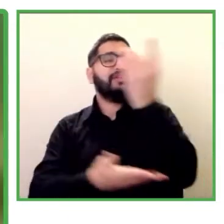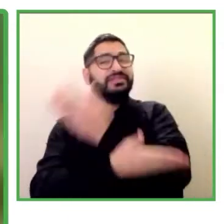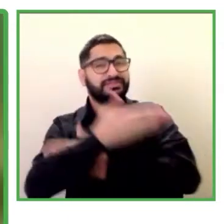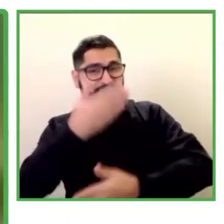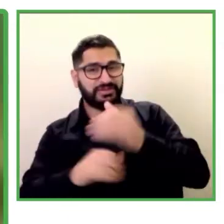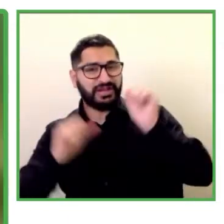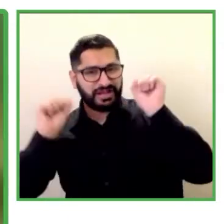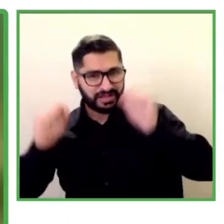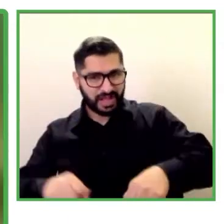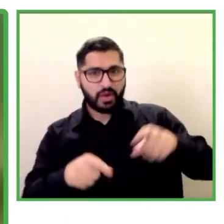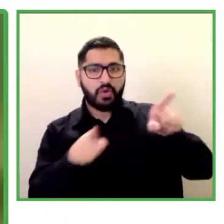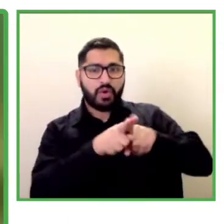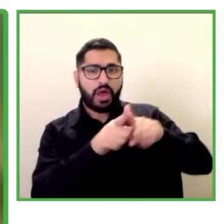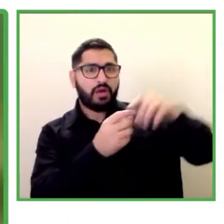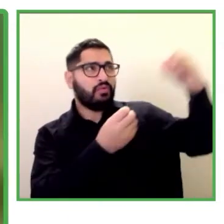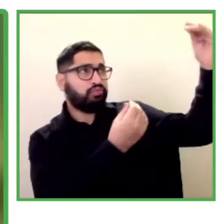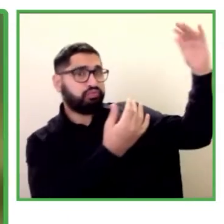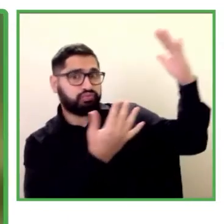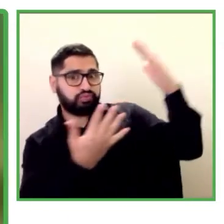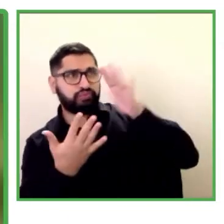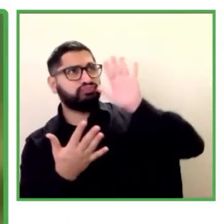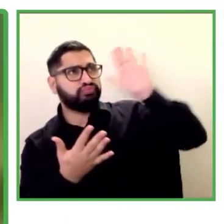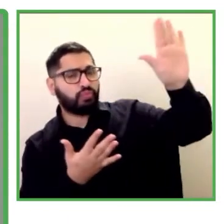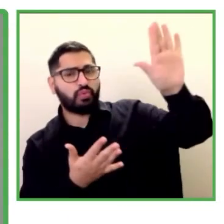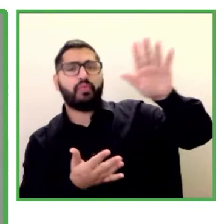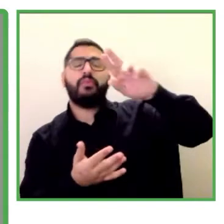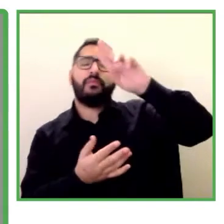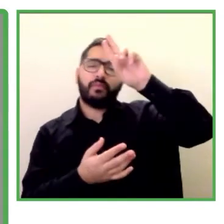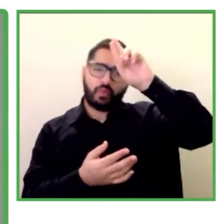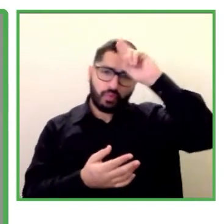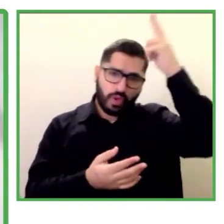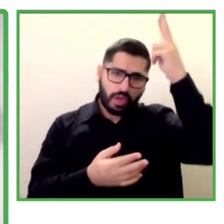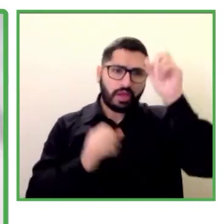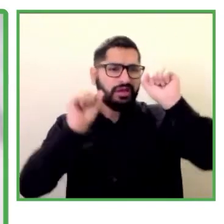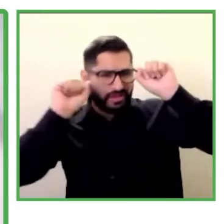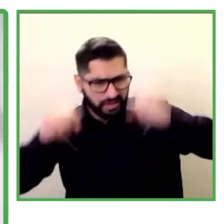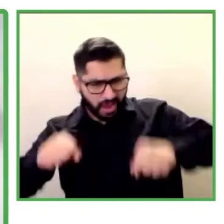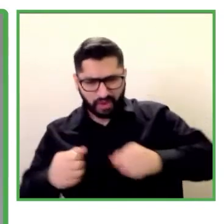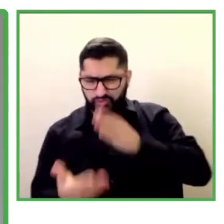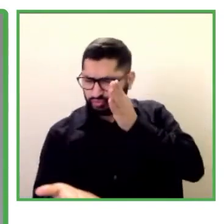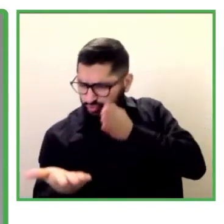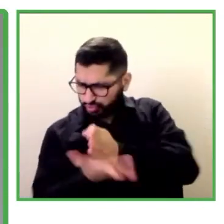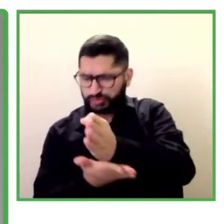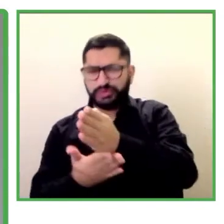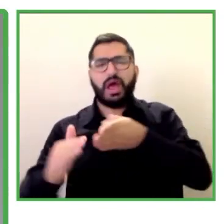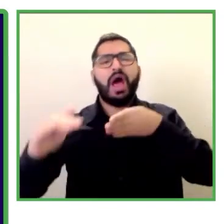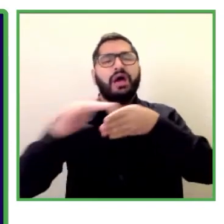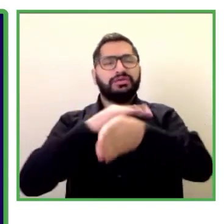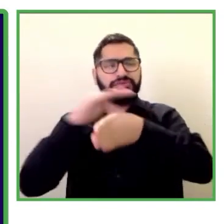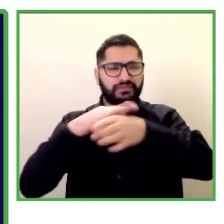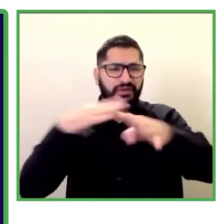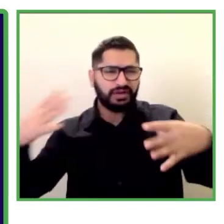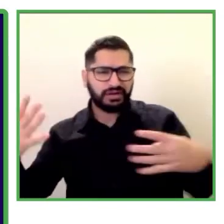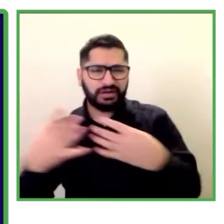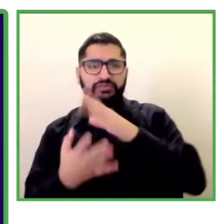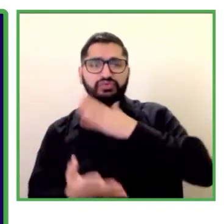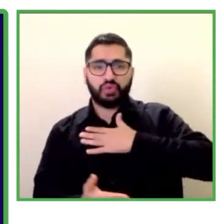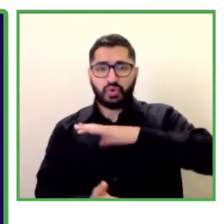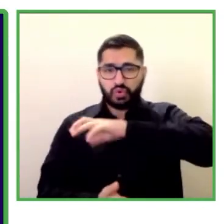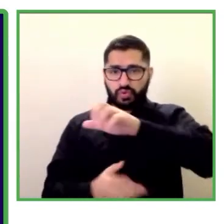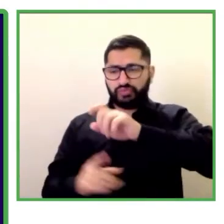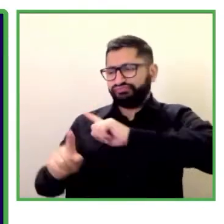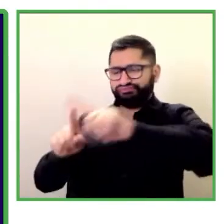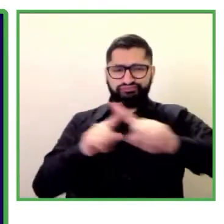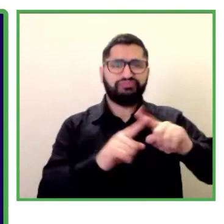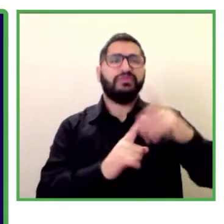ingresado en el radar regional y mundial de la inclusión laboral de las personas con discapacidad. Más que encantado de estar con vosotros.